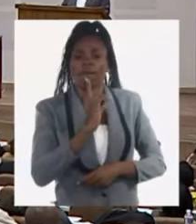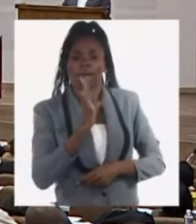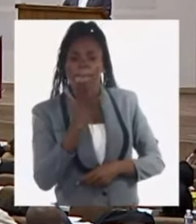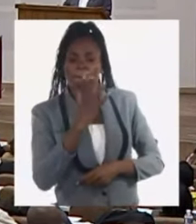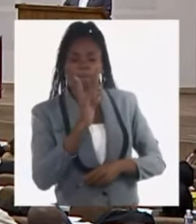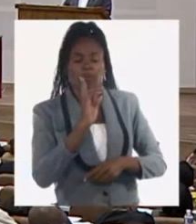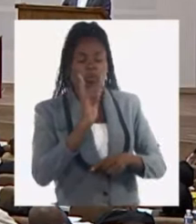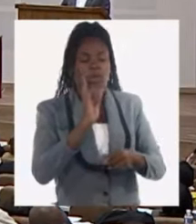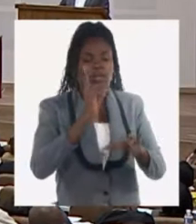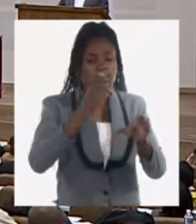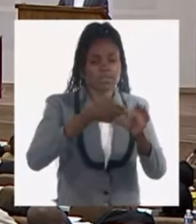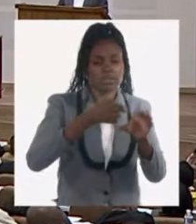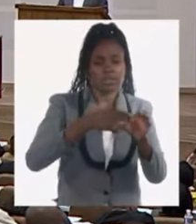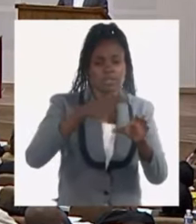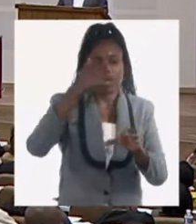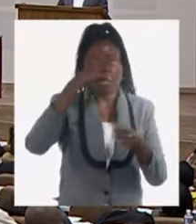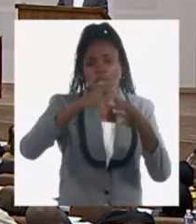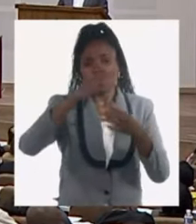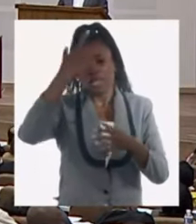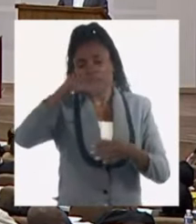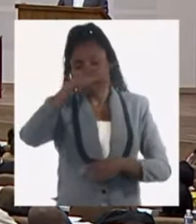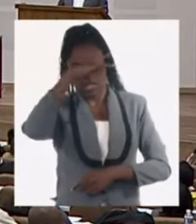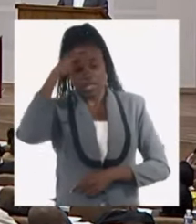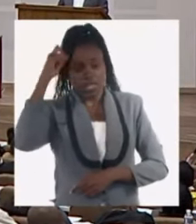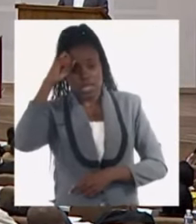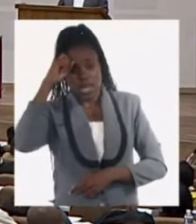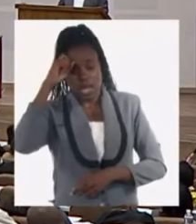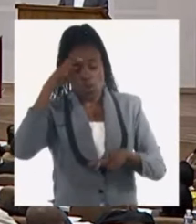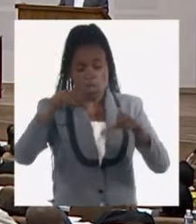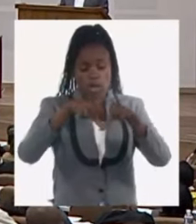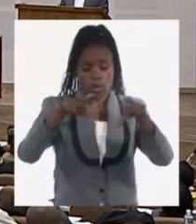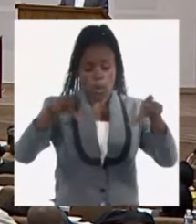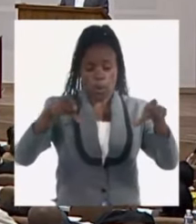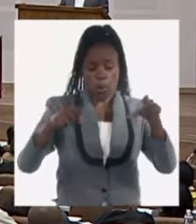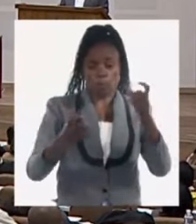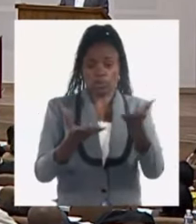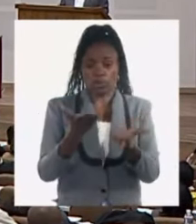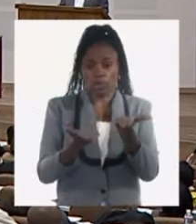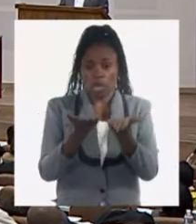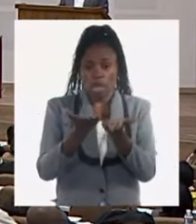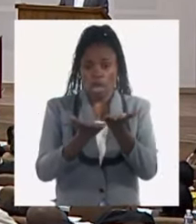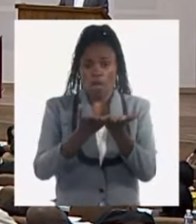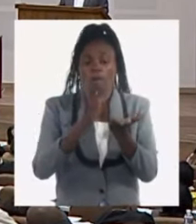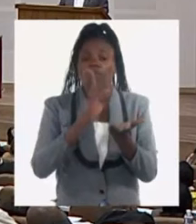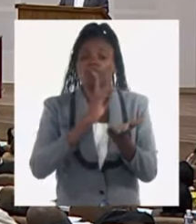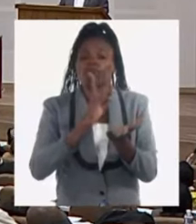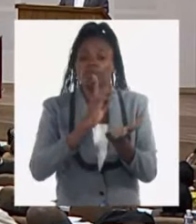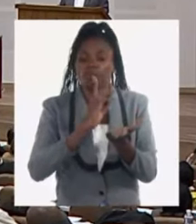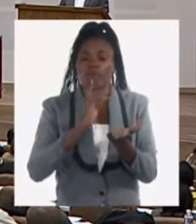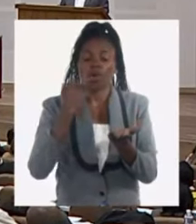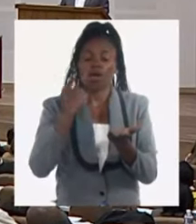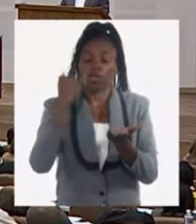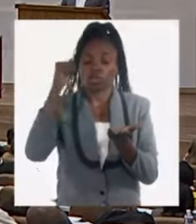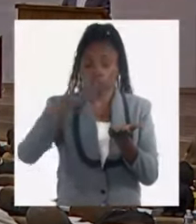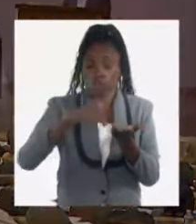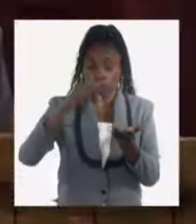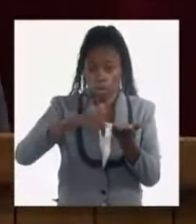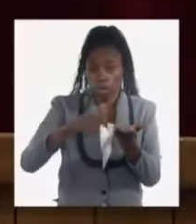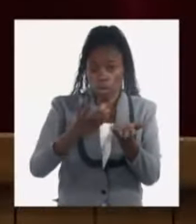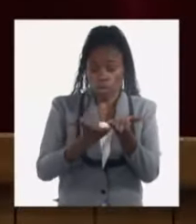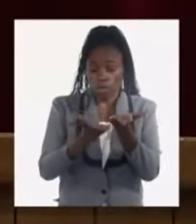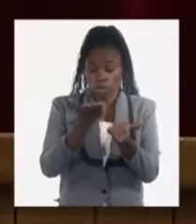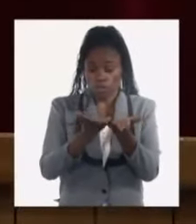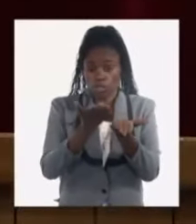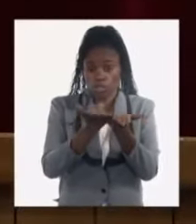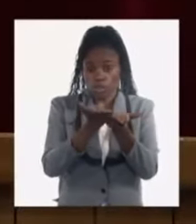manufacturado dispone ya el país del dique flotante en el 2023 que es un activo que nos va a generar ingresos en divisas en el